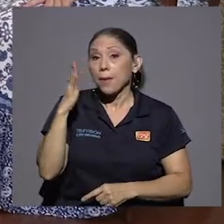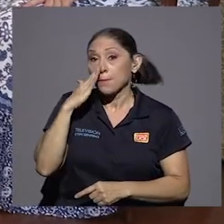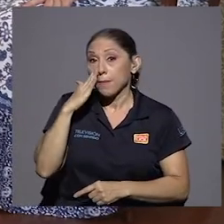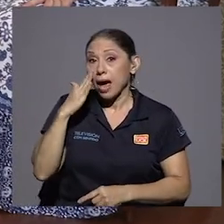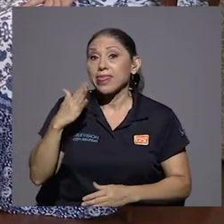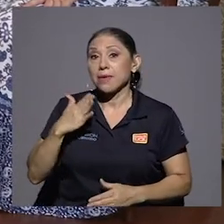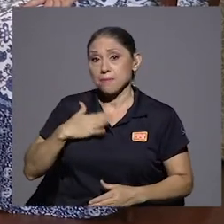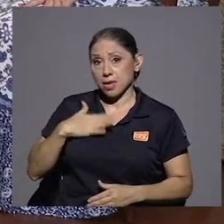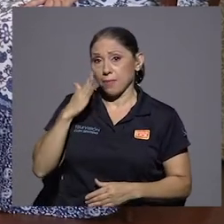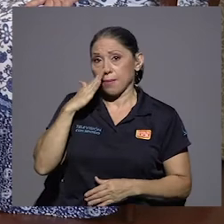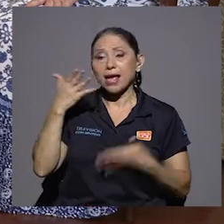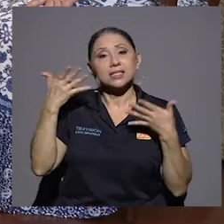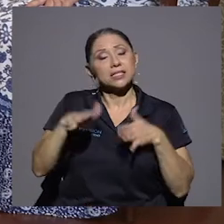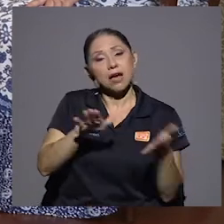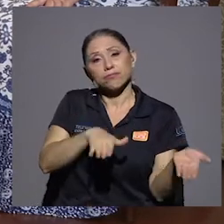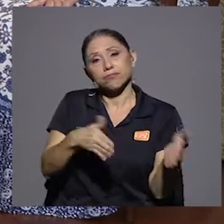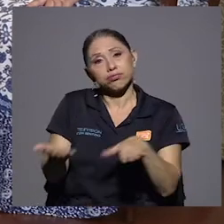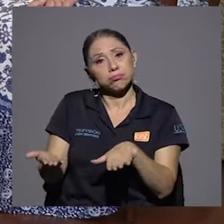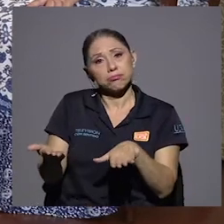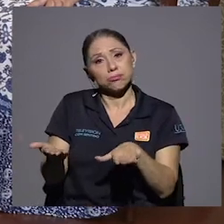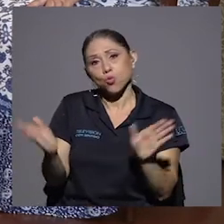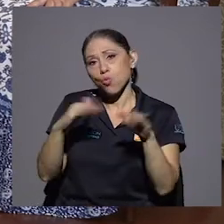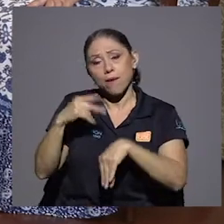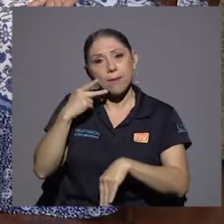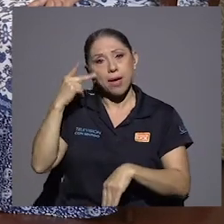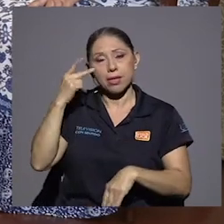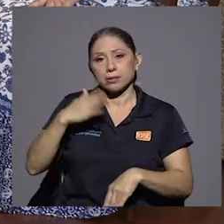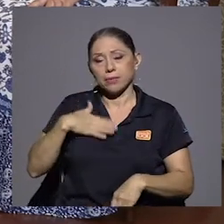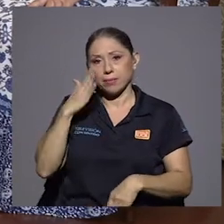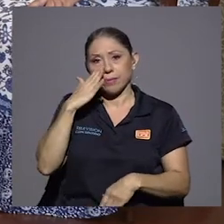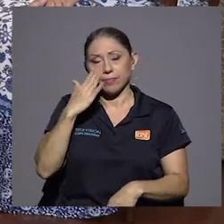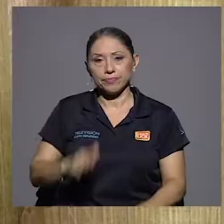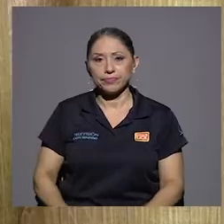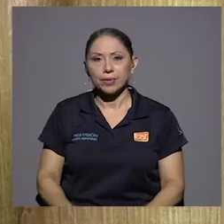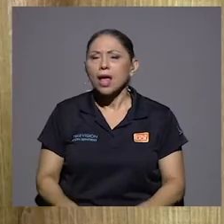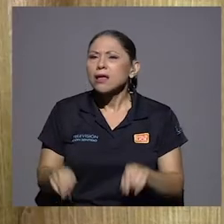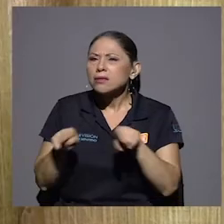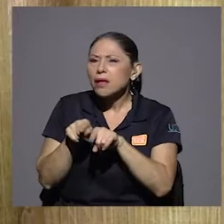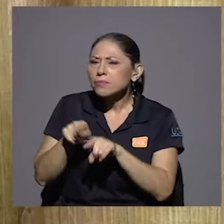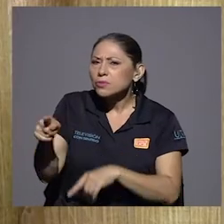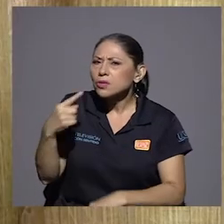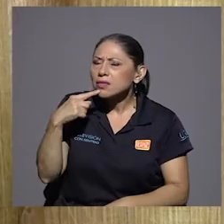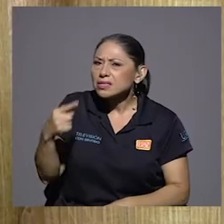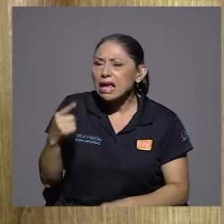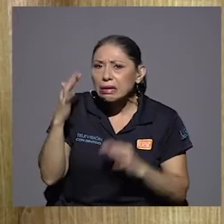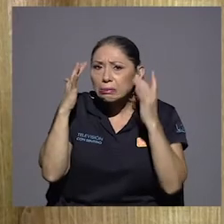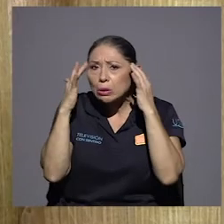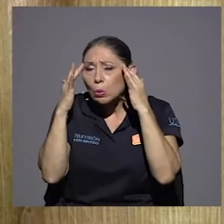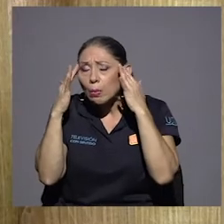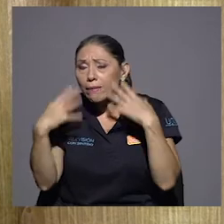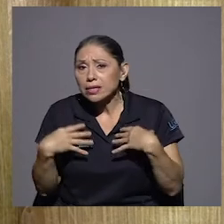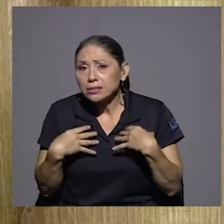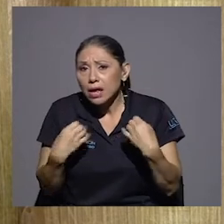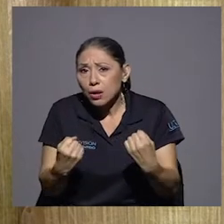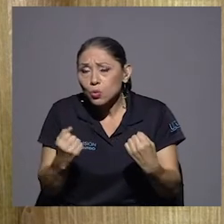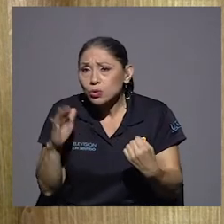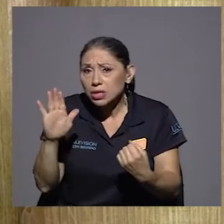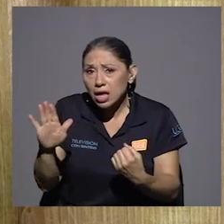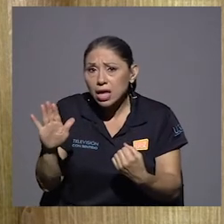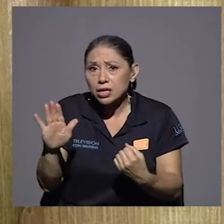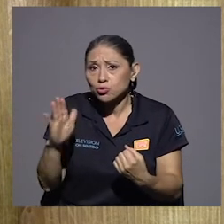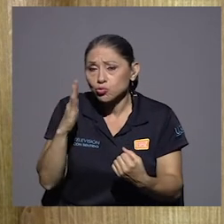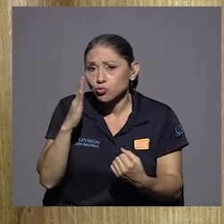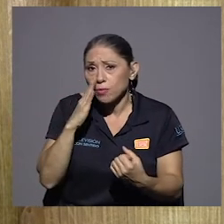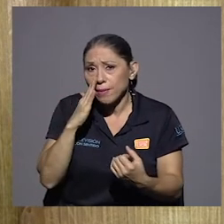O mi mamá no tenía ya ni papá ni mamá. Recuerdo que usted en algún momento también decía que le preocupaba la salud de su mamá al presidente.